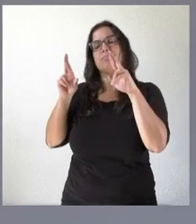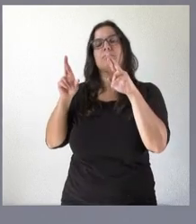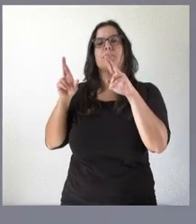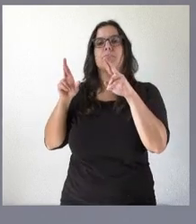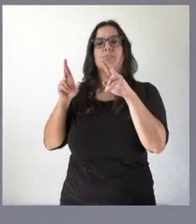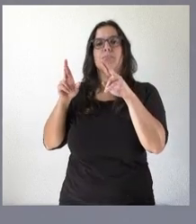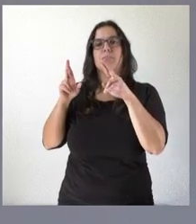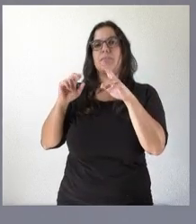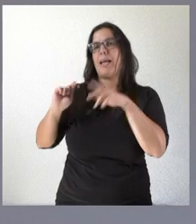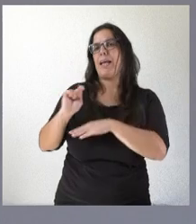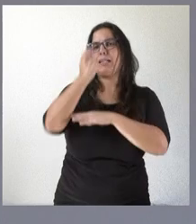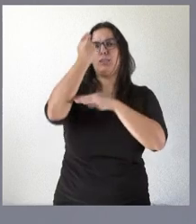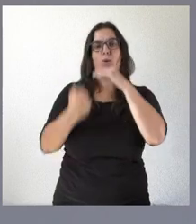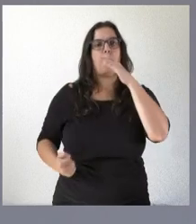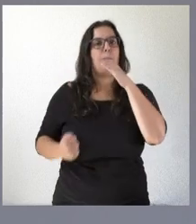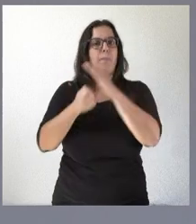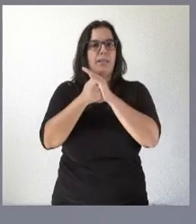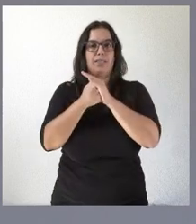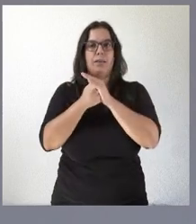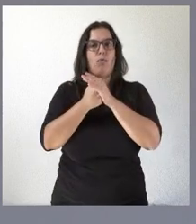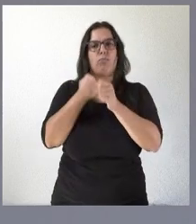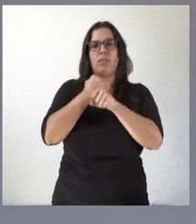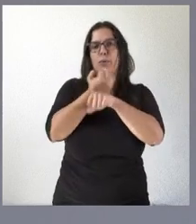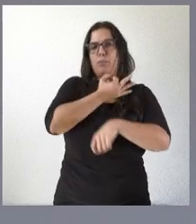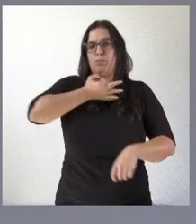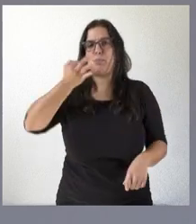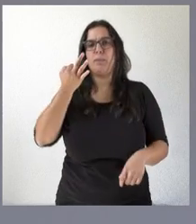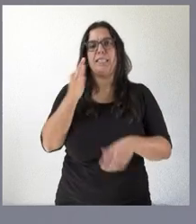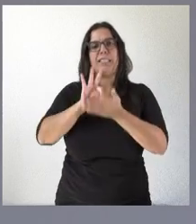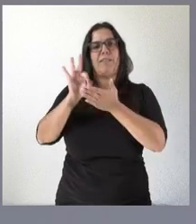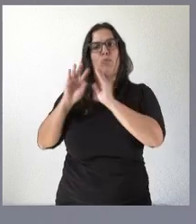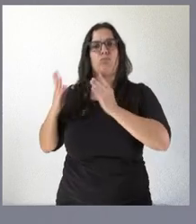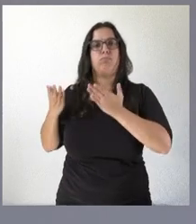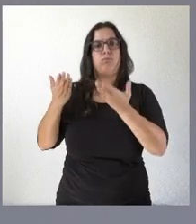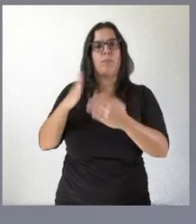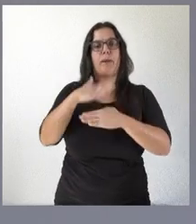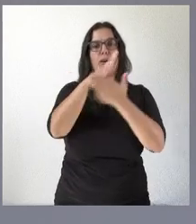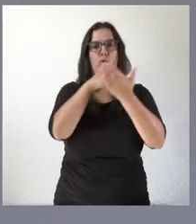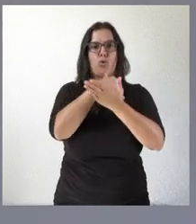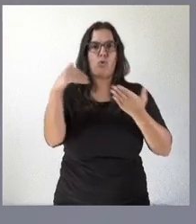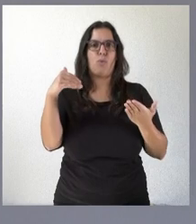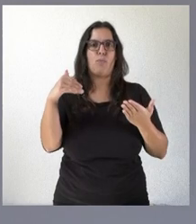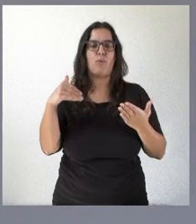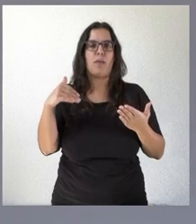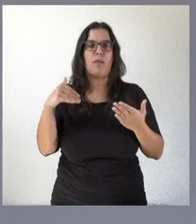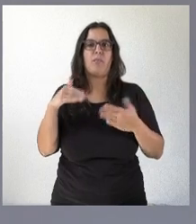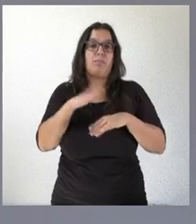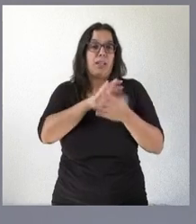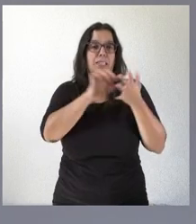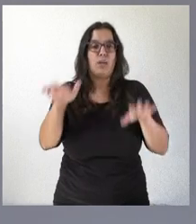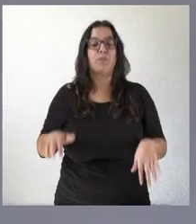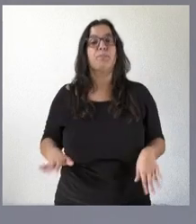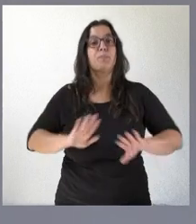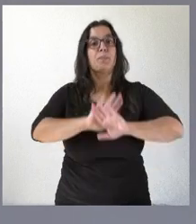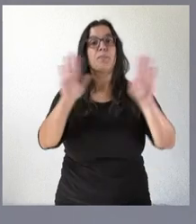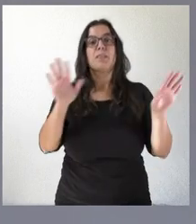nivel de éxito y de eficacia en su servicio a nuestra comunidad autónoma, en su servicio a Castilla y León. Y, sin